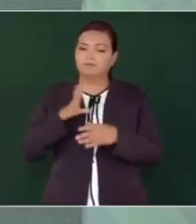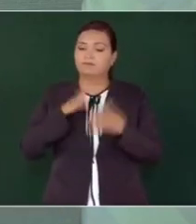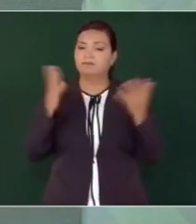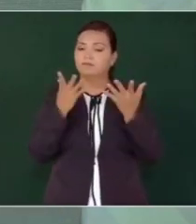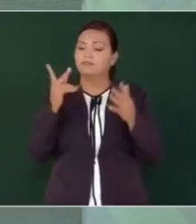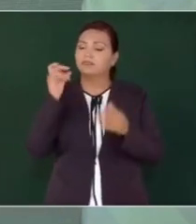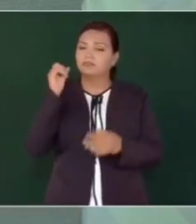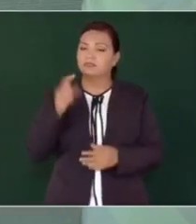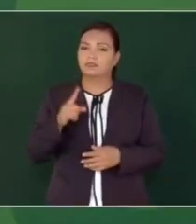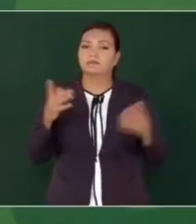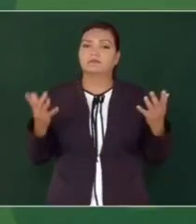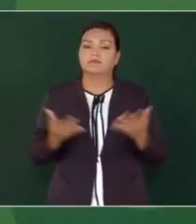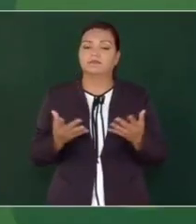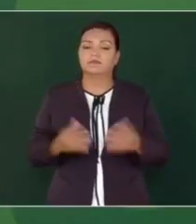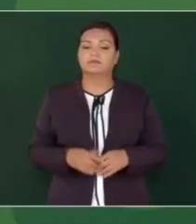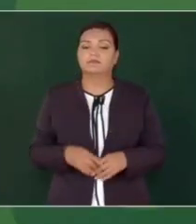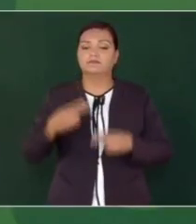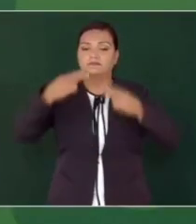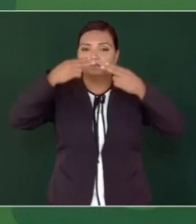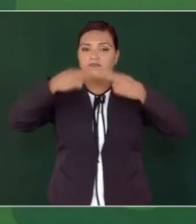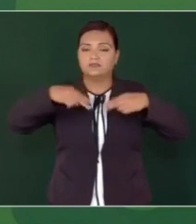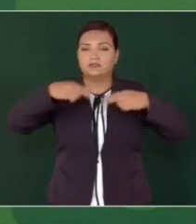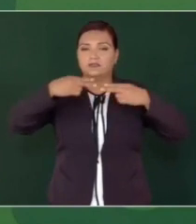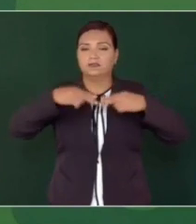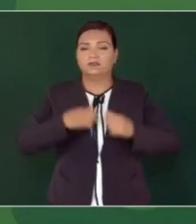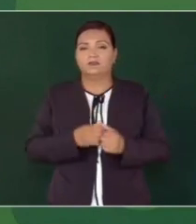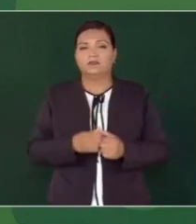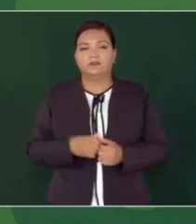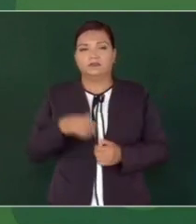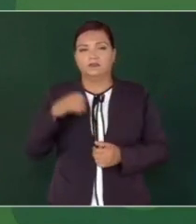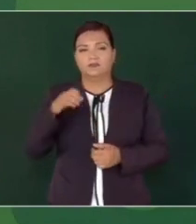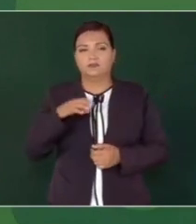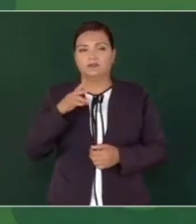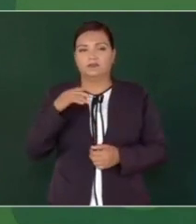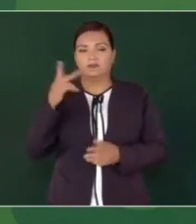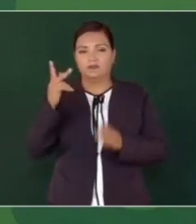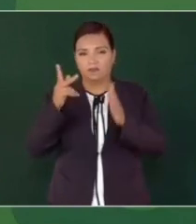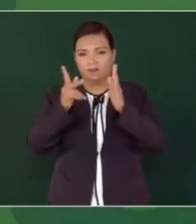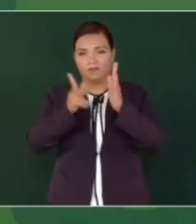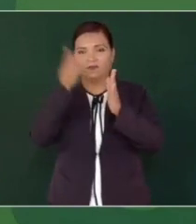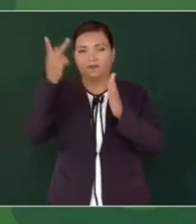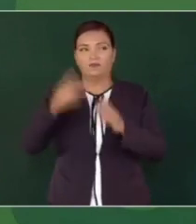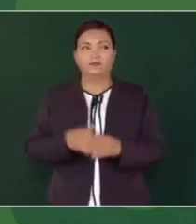logró también que la empresa en otra